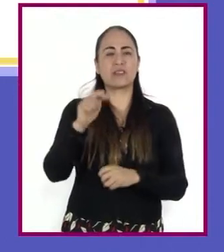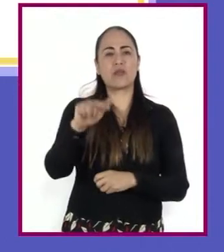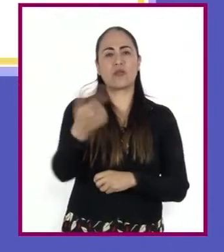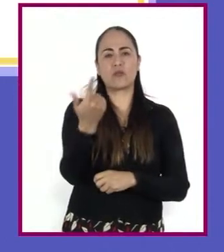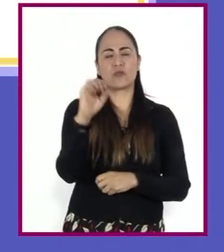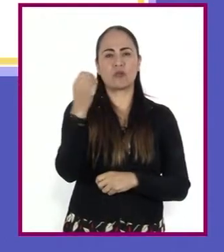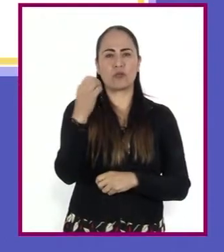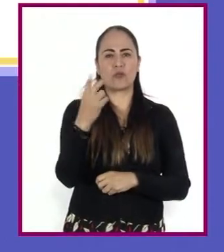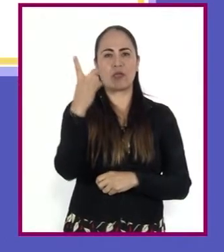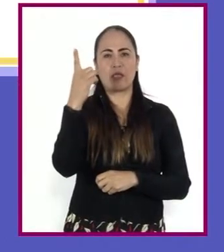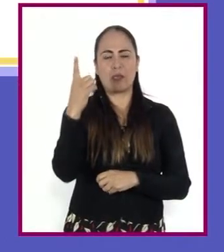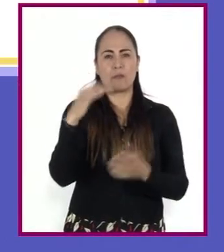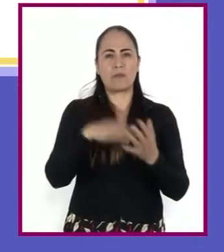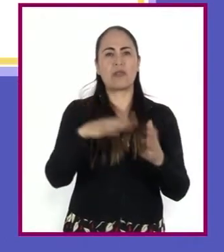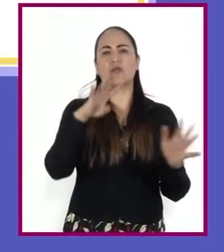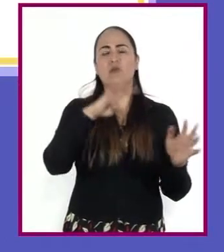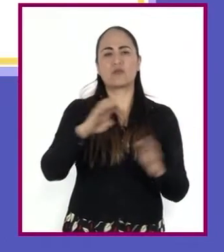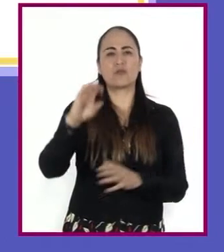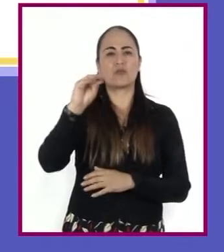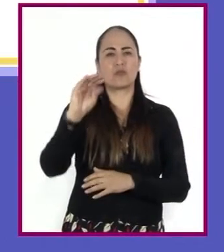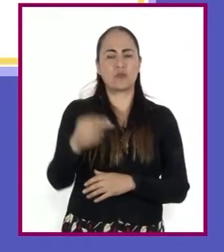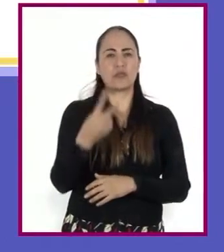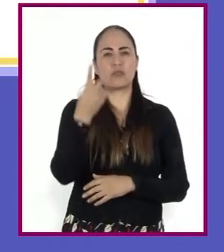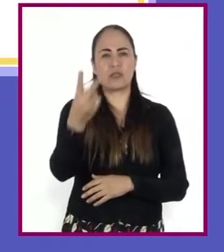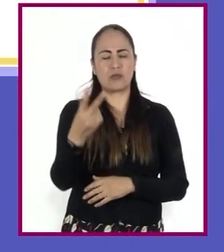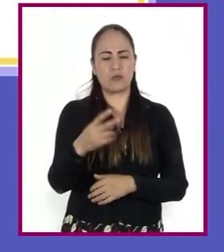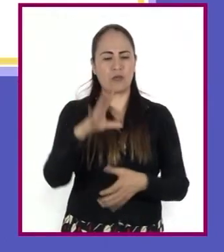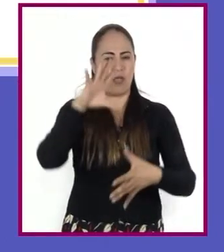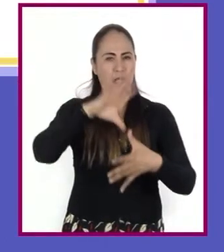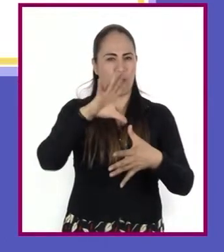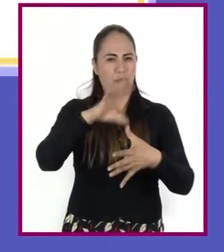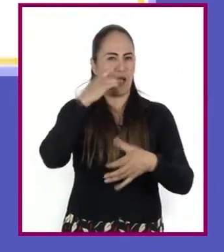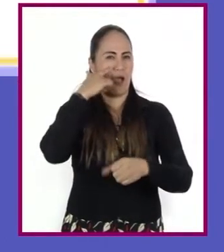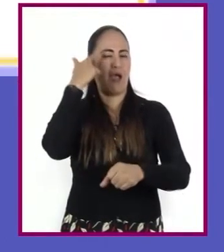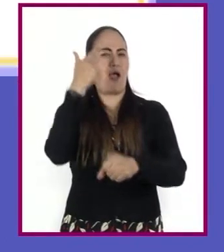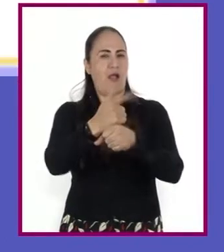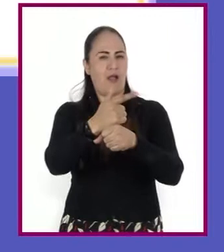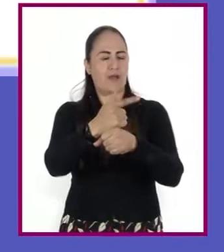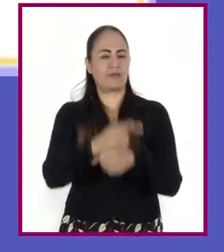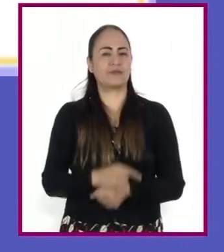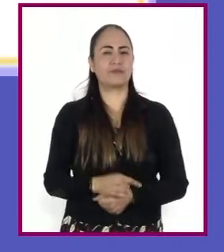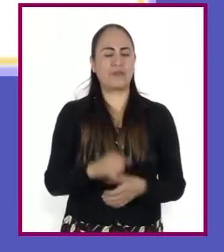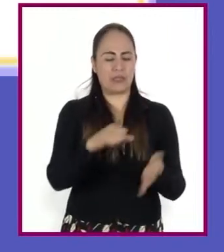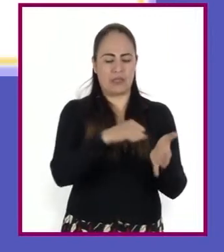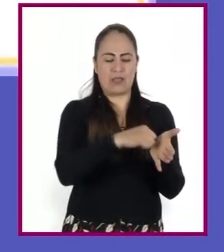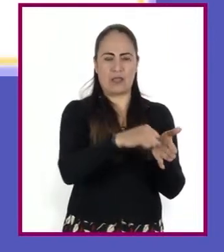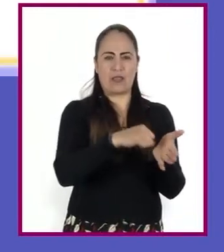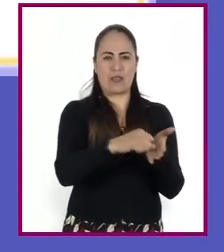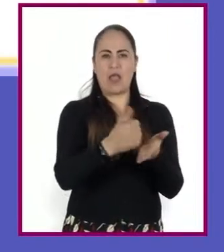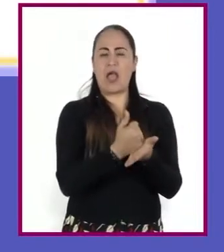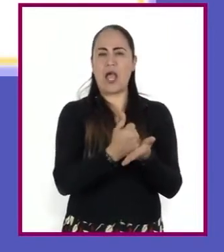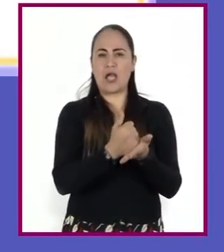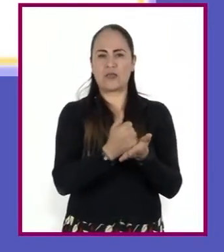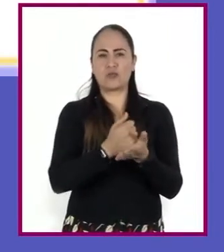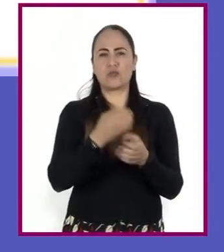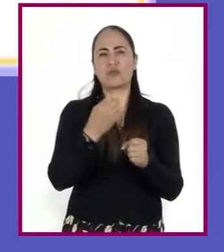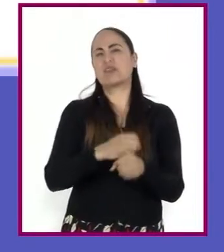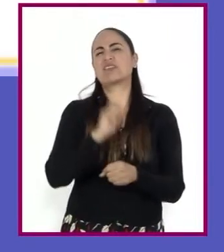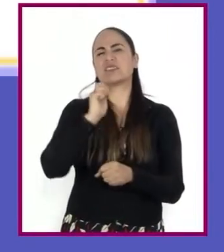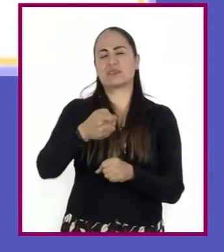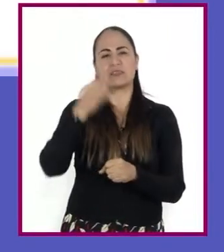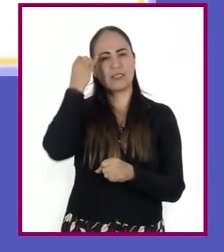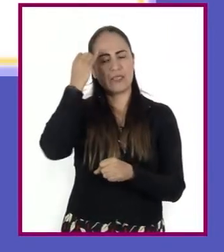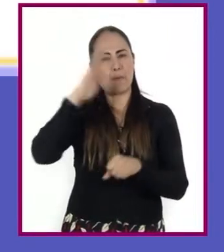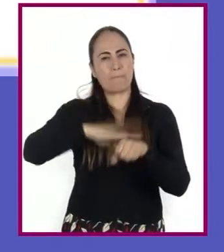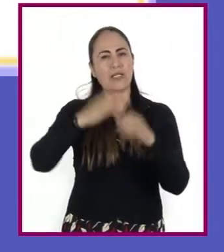1492, descubrimiento de América. Y lo que vemos subrayado en azul es la idea principal que tiene que